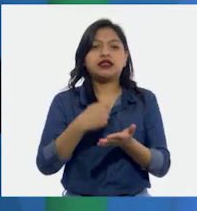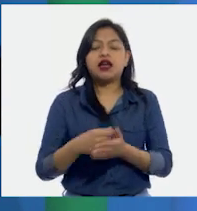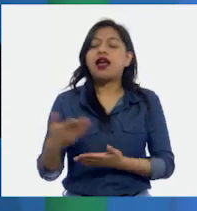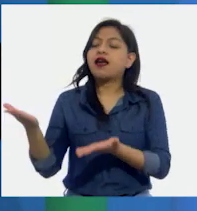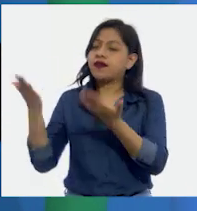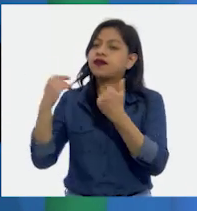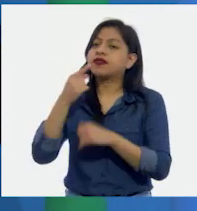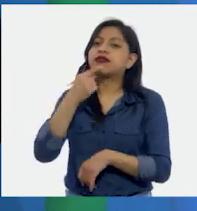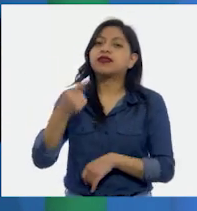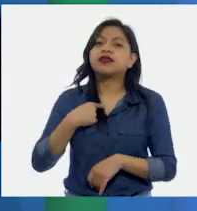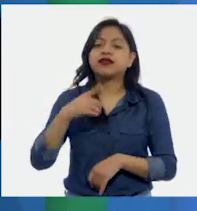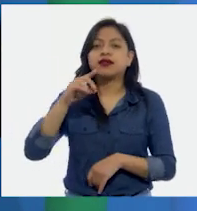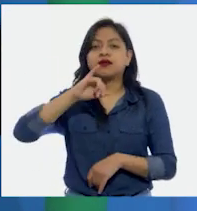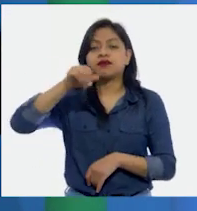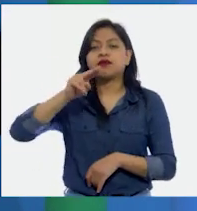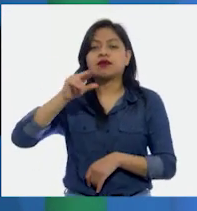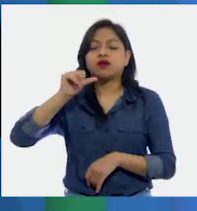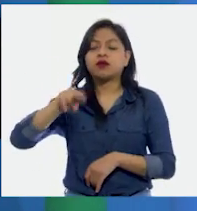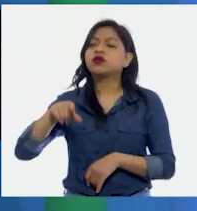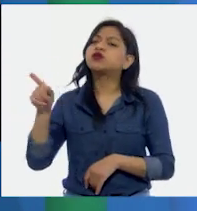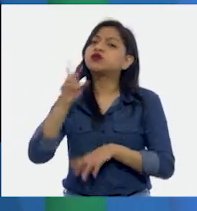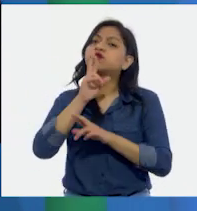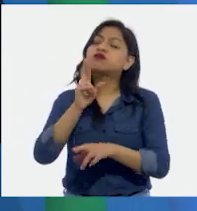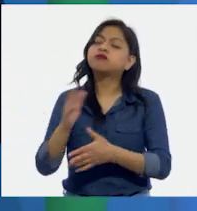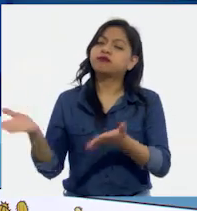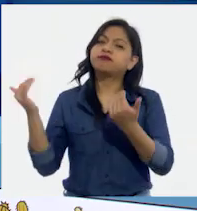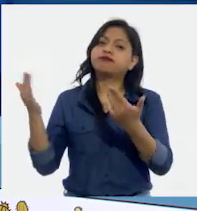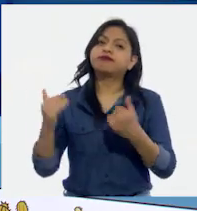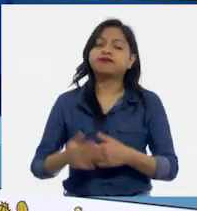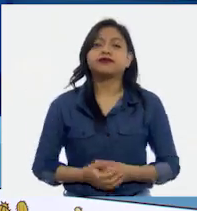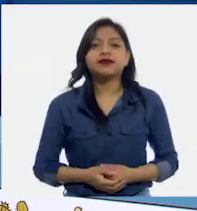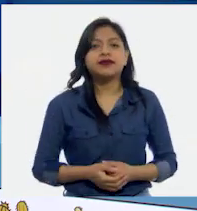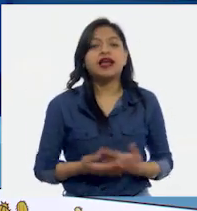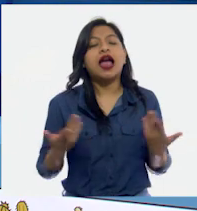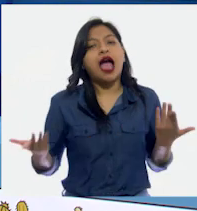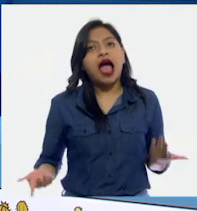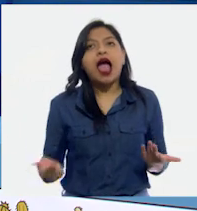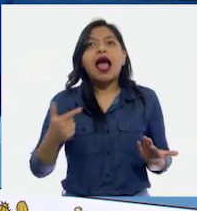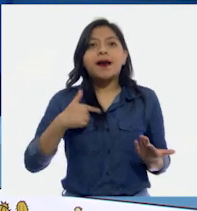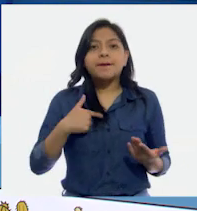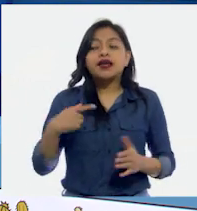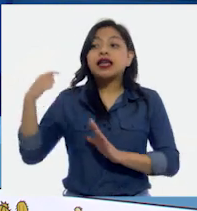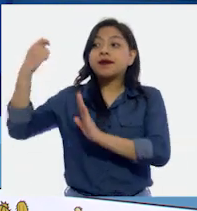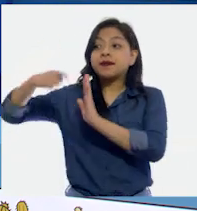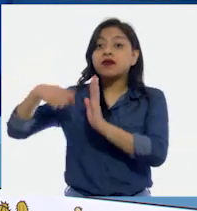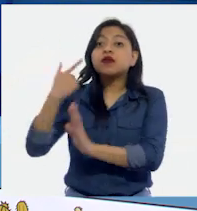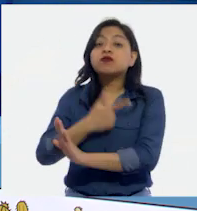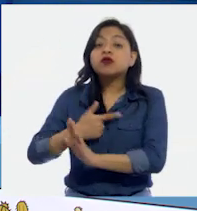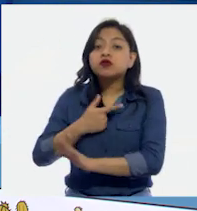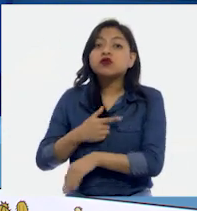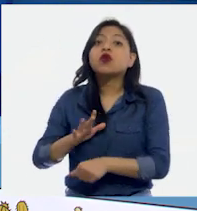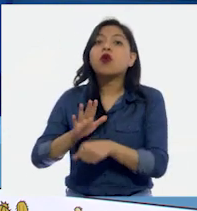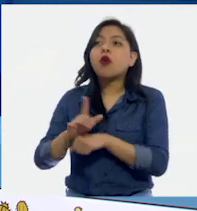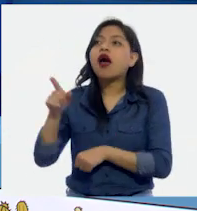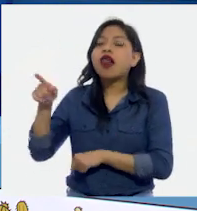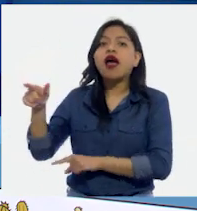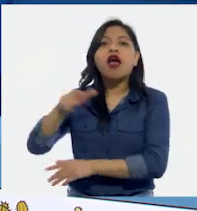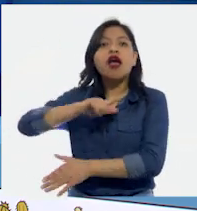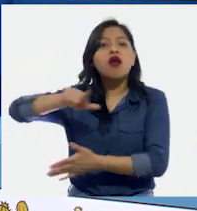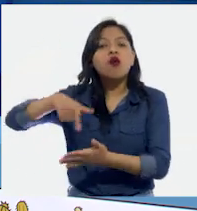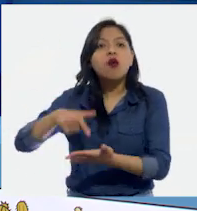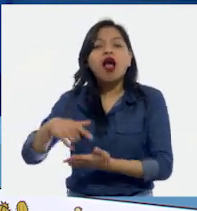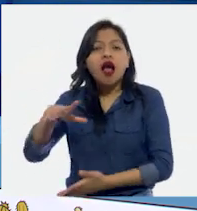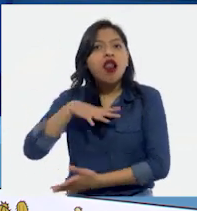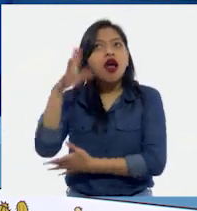Carlos, ¿qué puedes responder tú? Pues, bueno, a mí me gustó mucho conocer ese lugar que tiene muchos